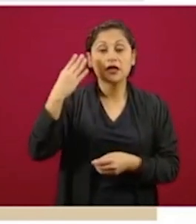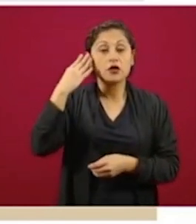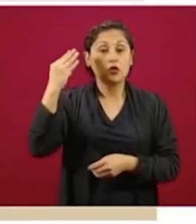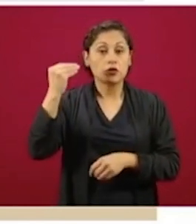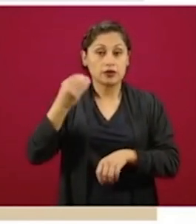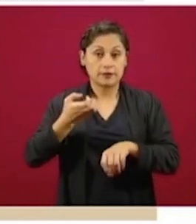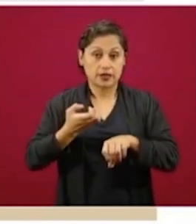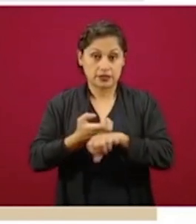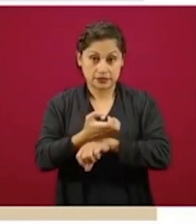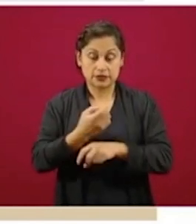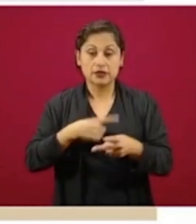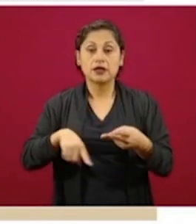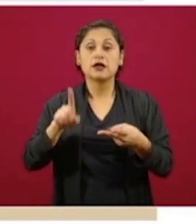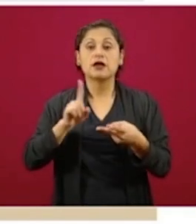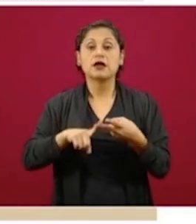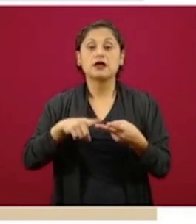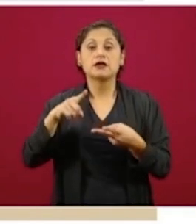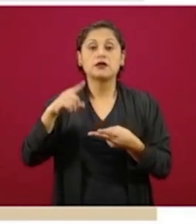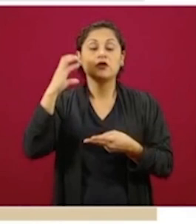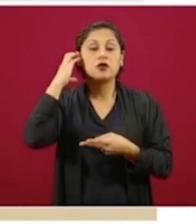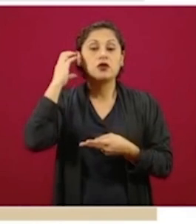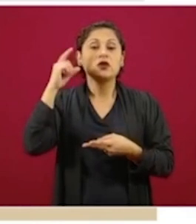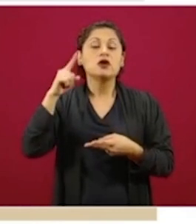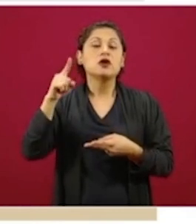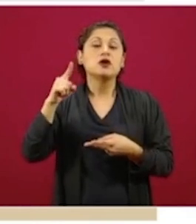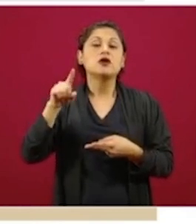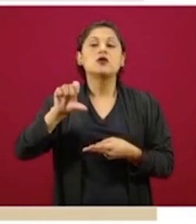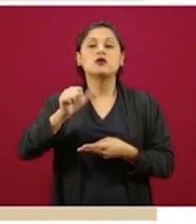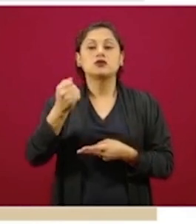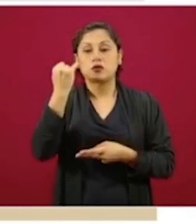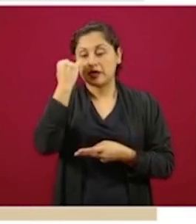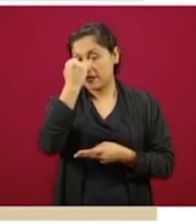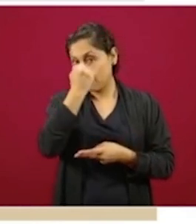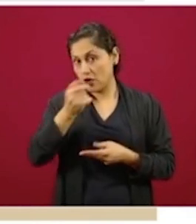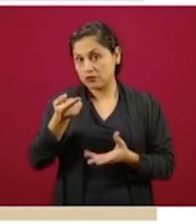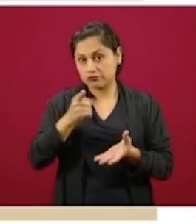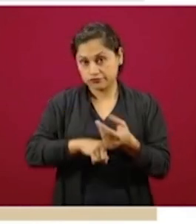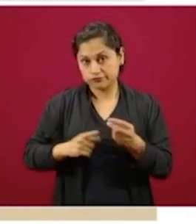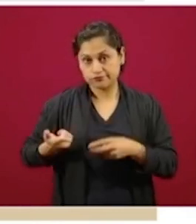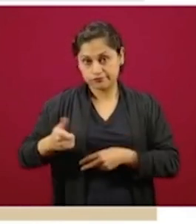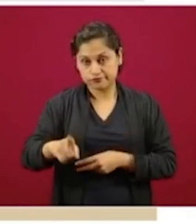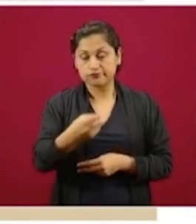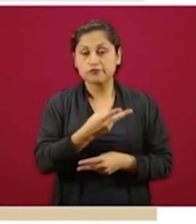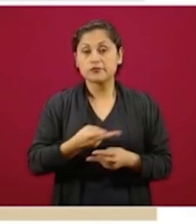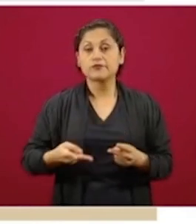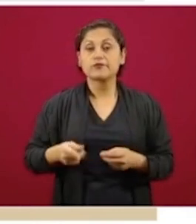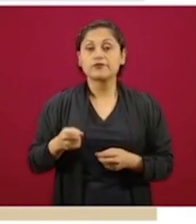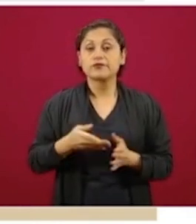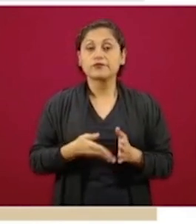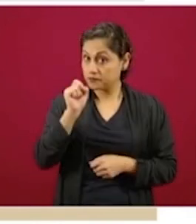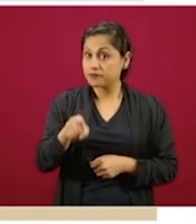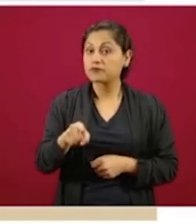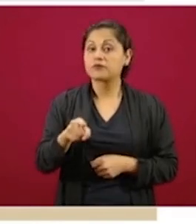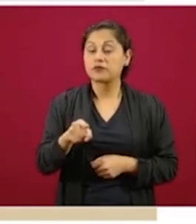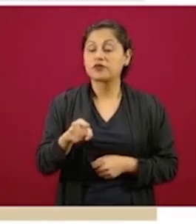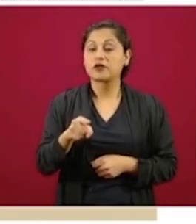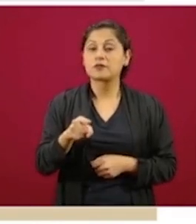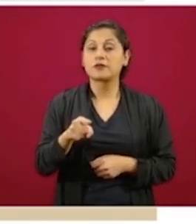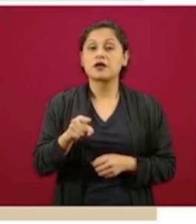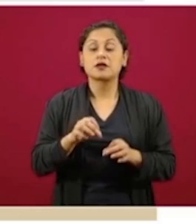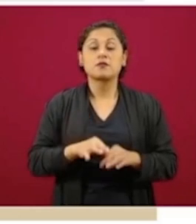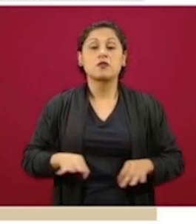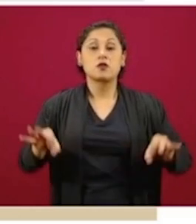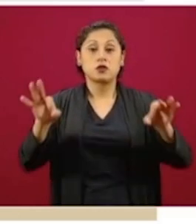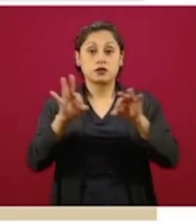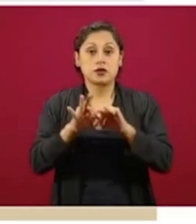Colima, y también el municipio de Irapuato, en Guanajuato. Este año, el primer trimestre, para ser específico, de nida de construcción,